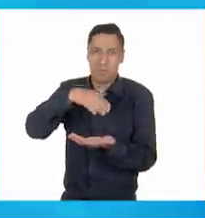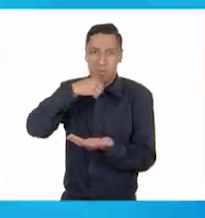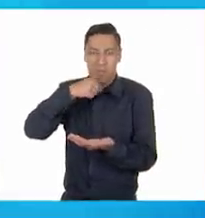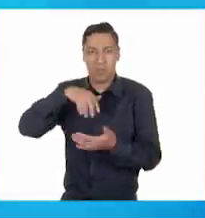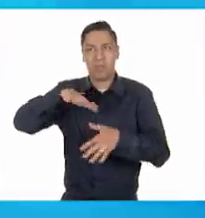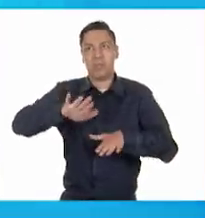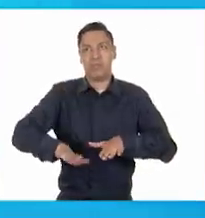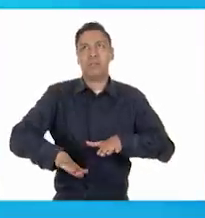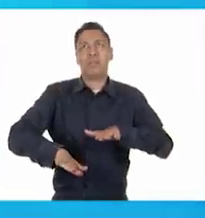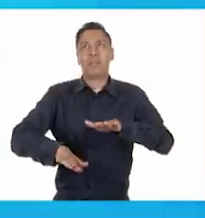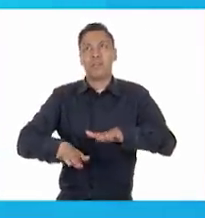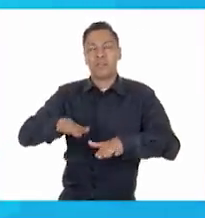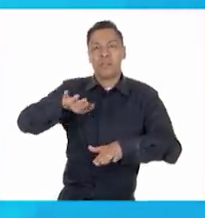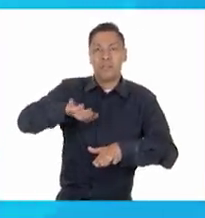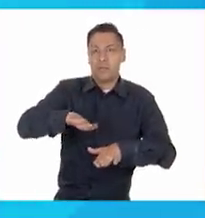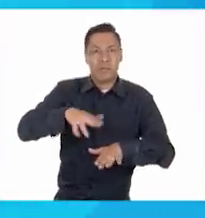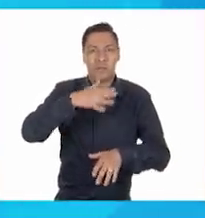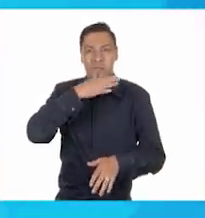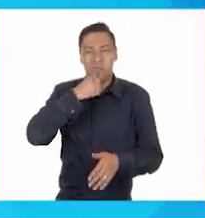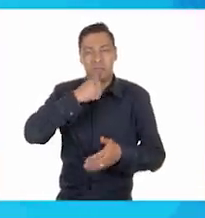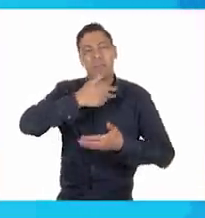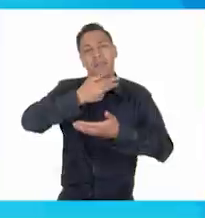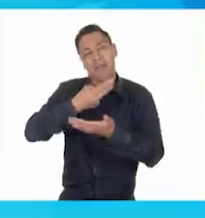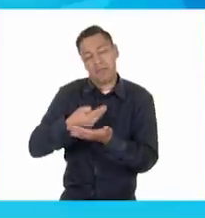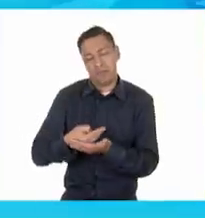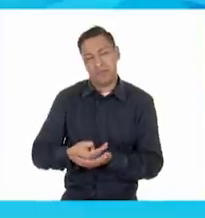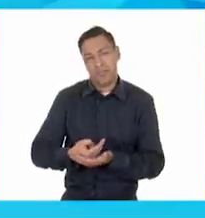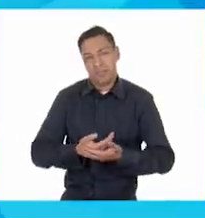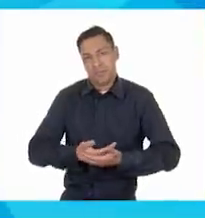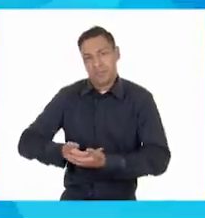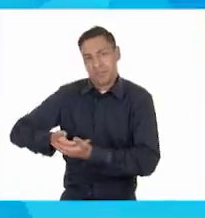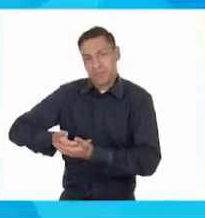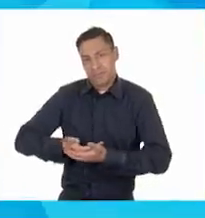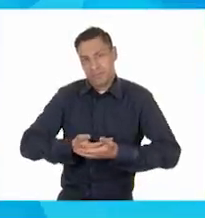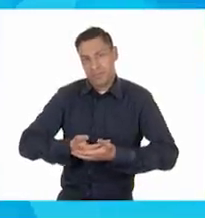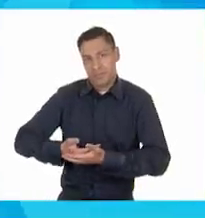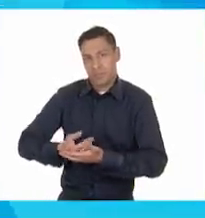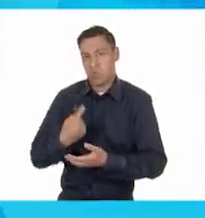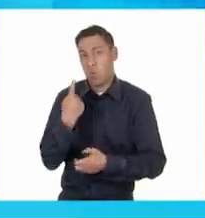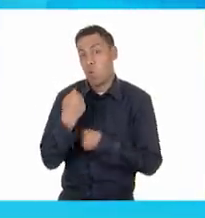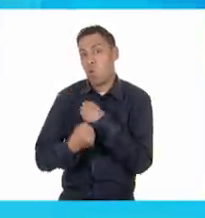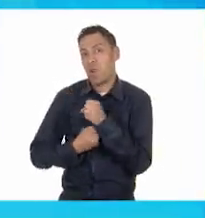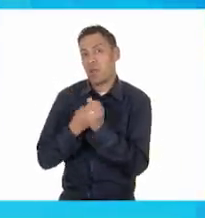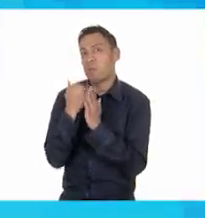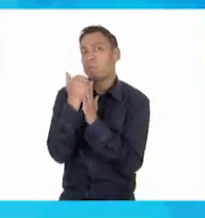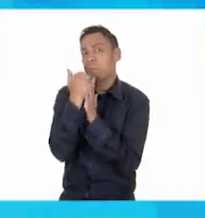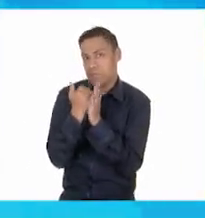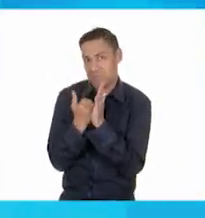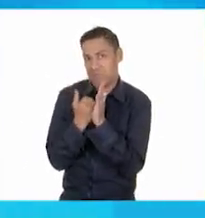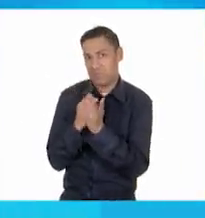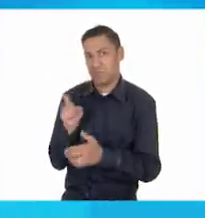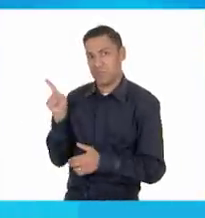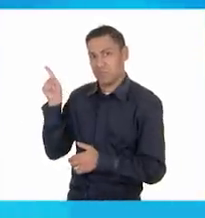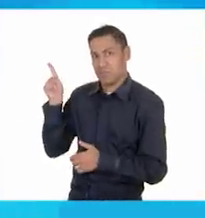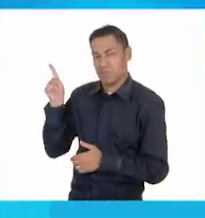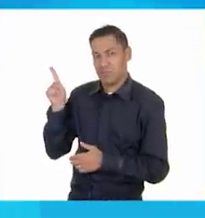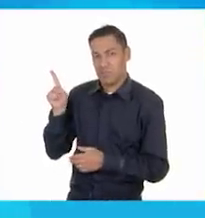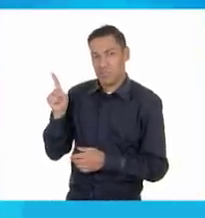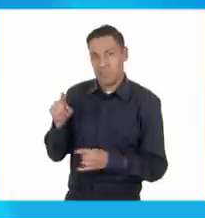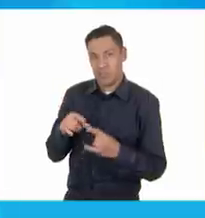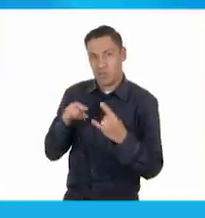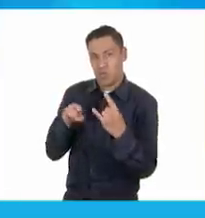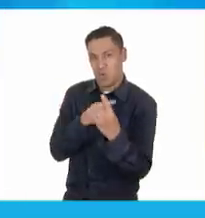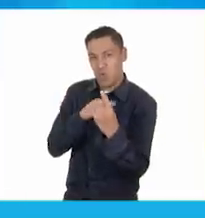está acostadito. Sí. Y los bebés de menos de un año generalmente los tienen resguardados en lugares como una cuna, la